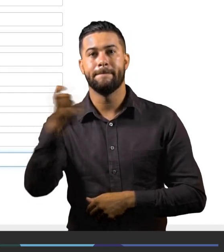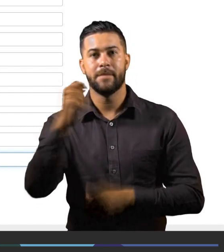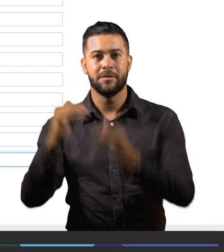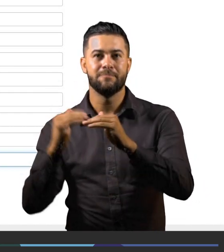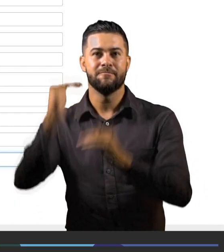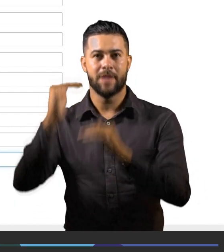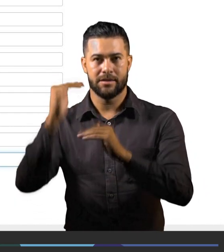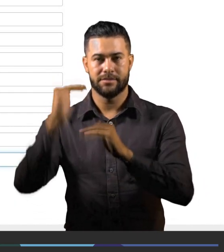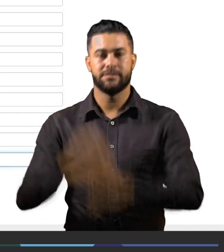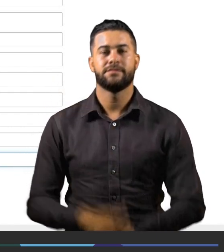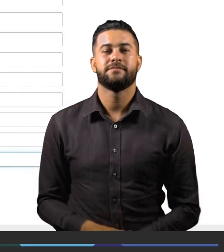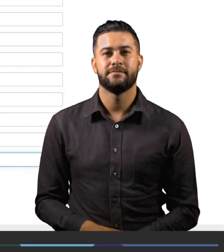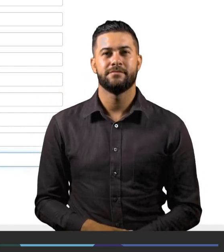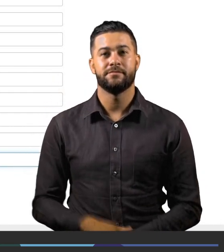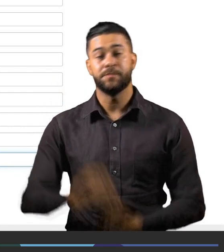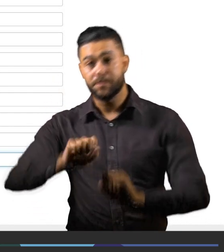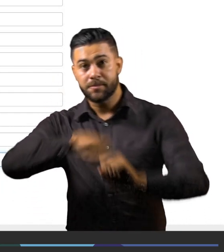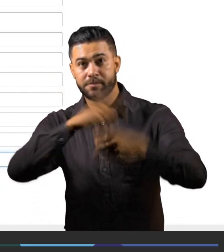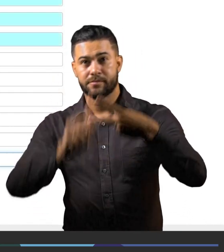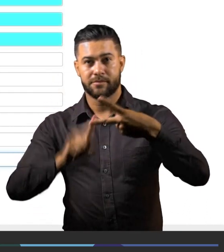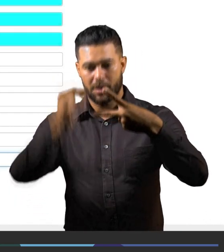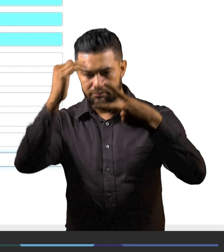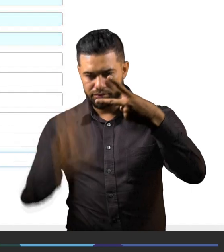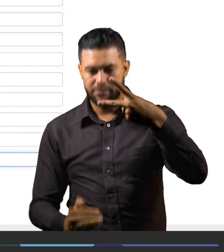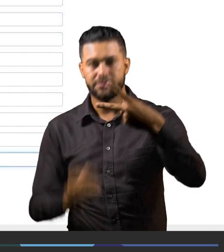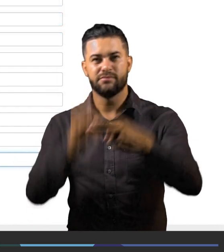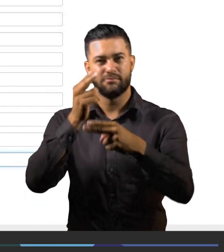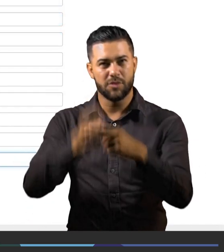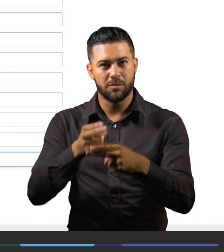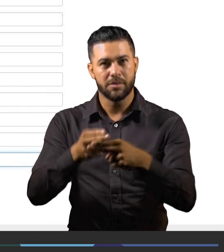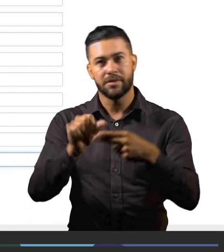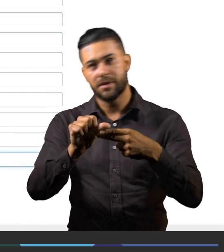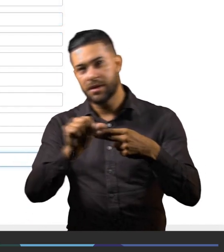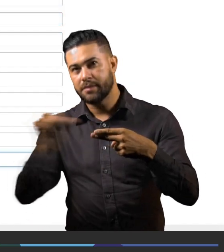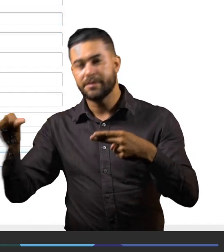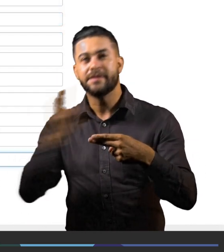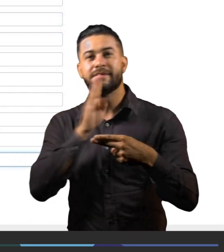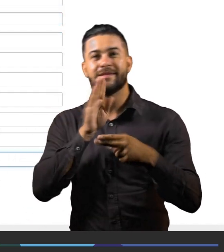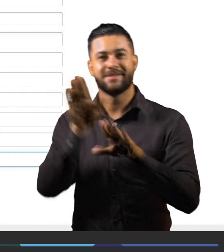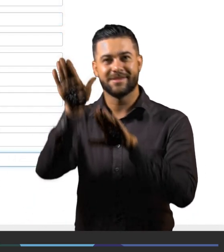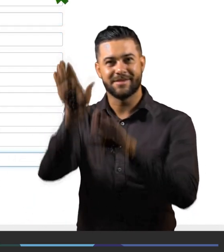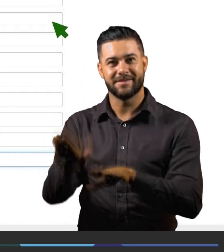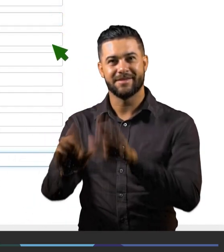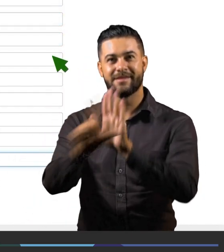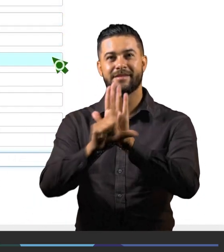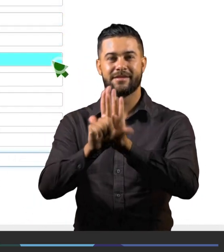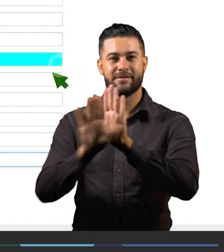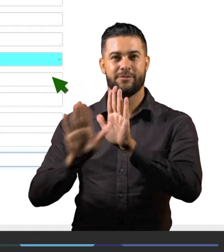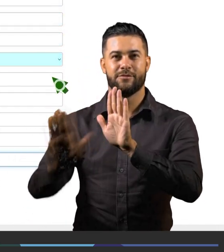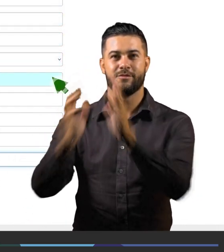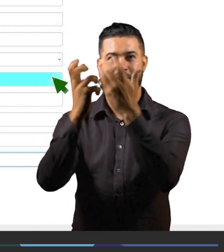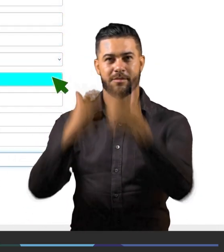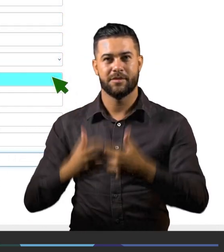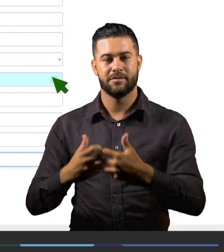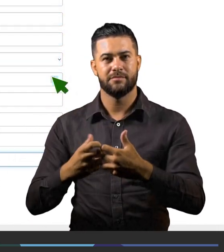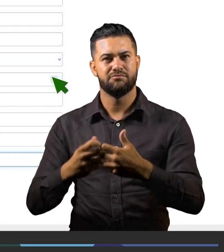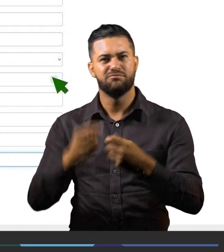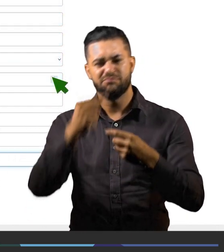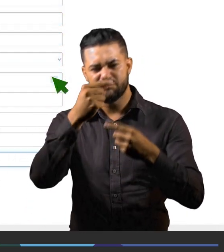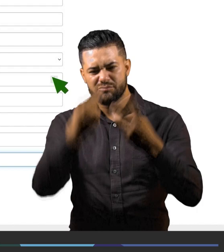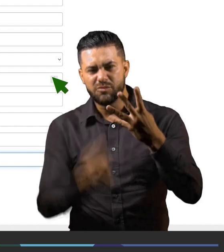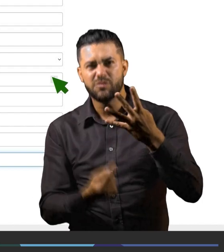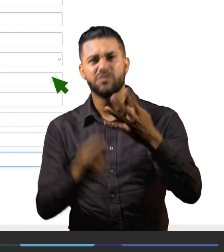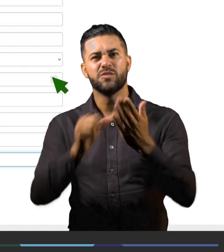En la segunda sección, debes digitar nombres y apellidos del representante legal, tipo y número de